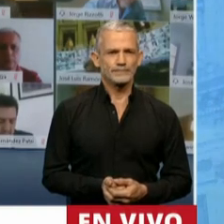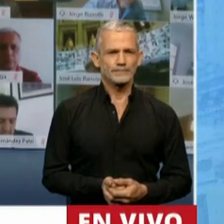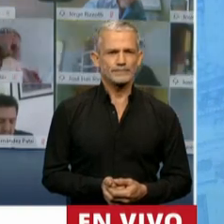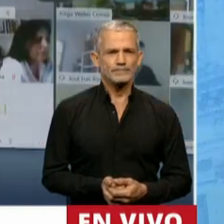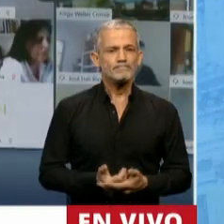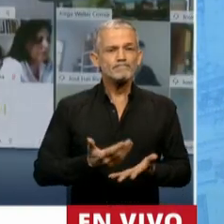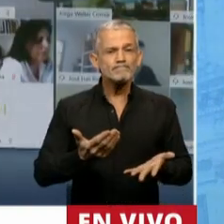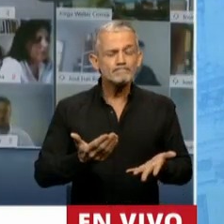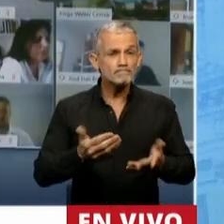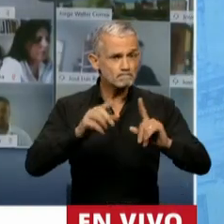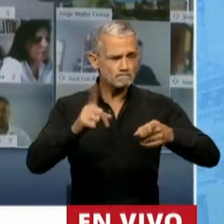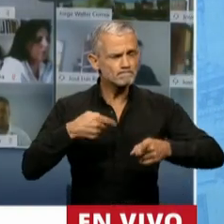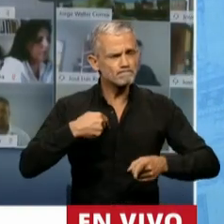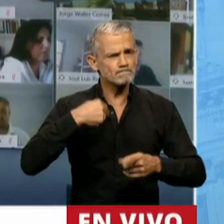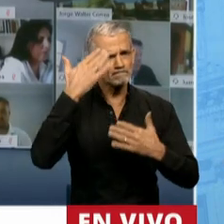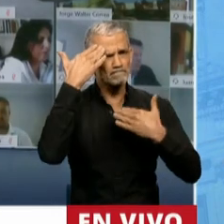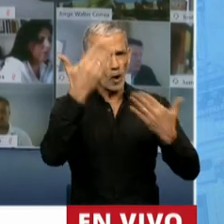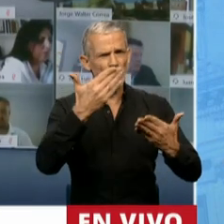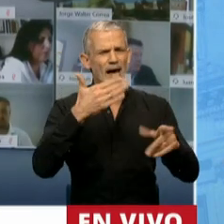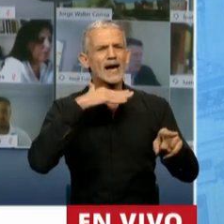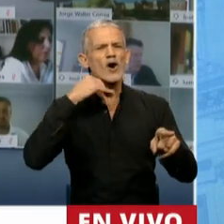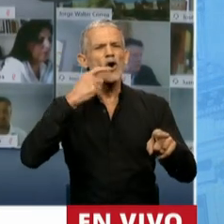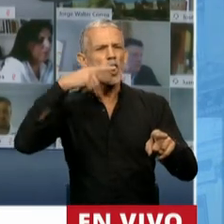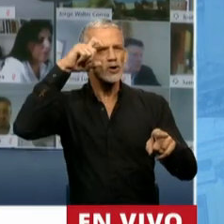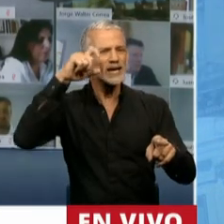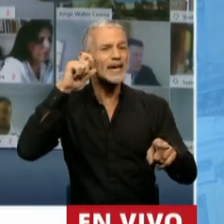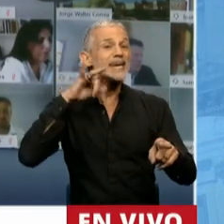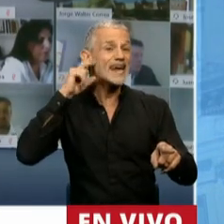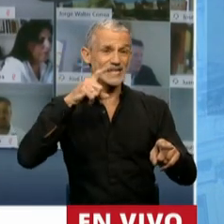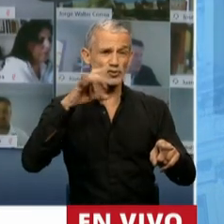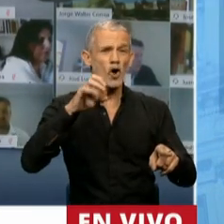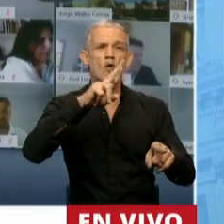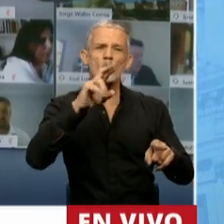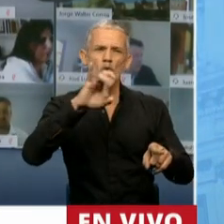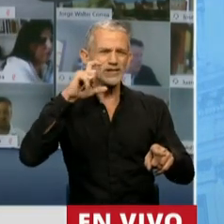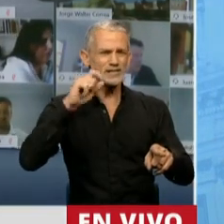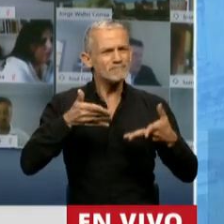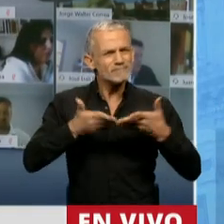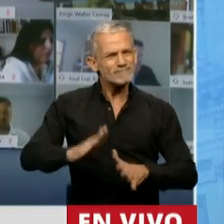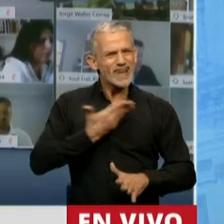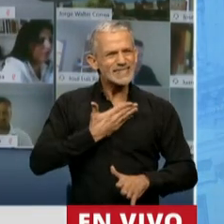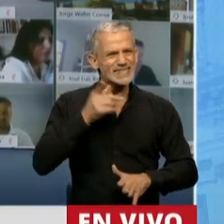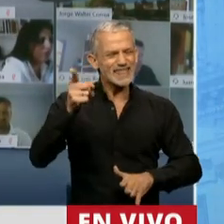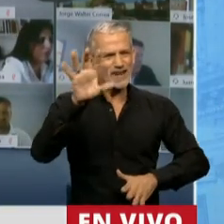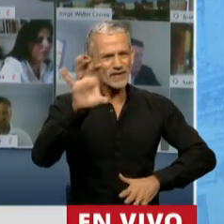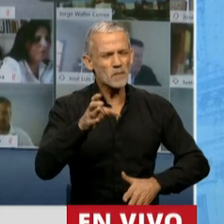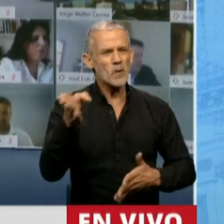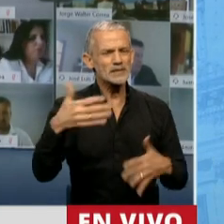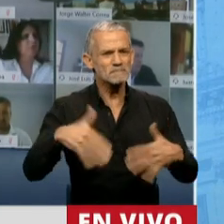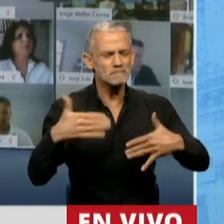También para rendirle un homenaje a José Ignacio Rucci, santafesino de la emblemática